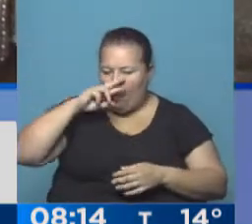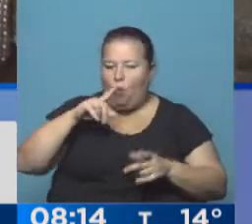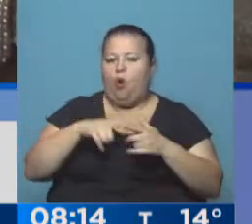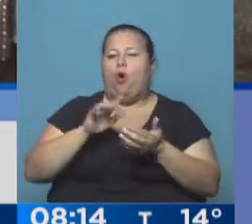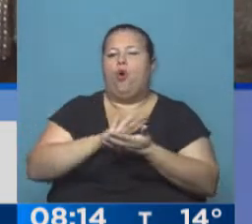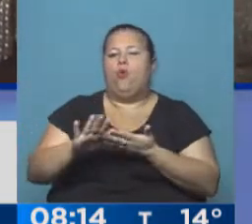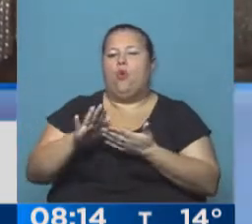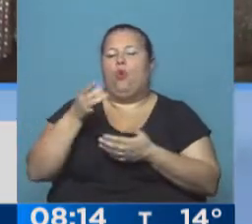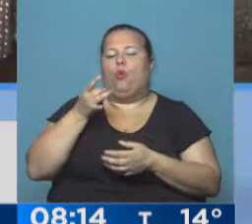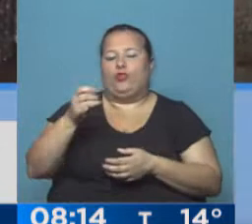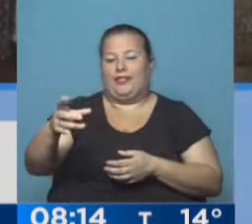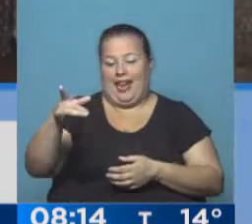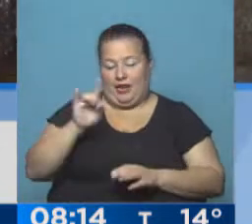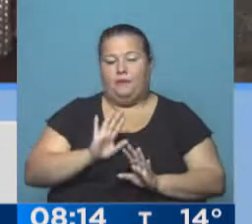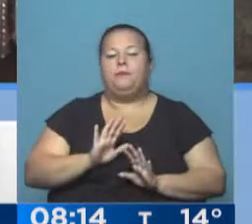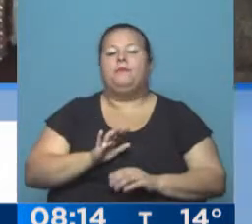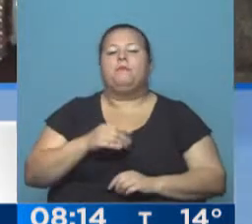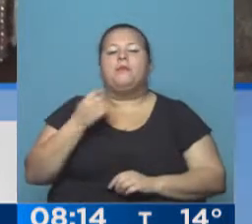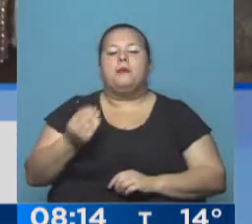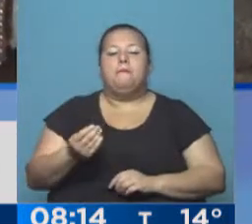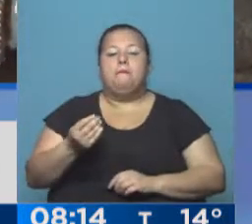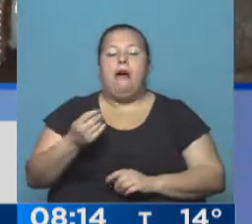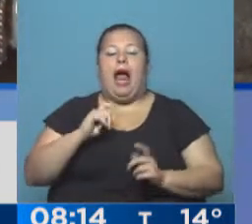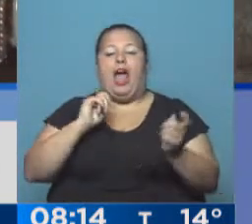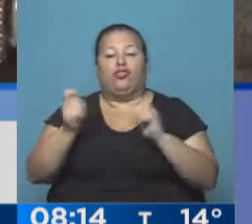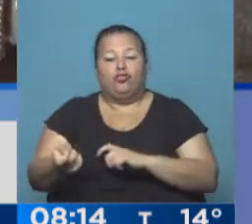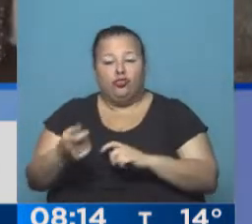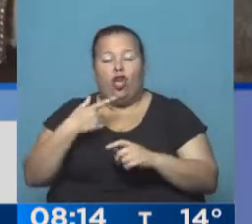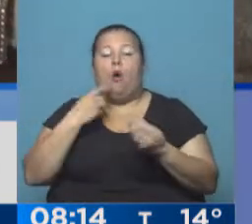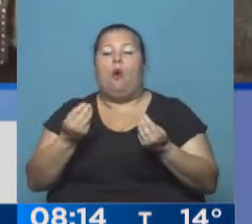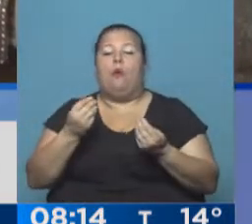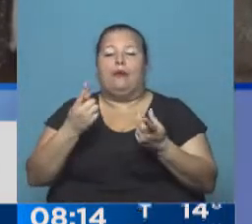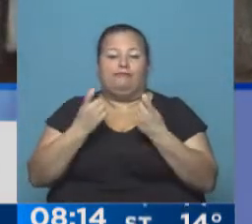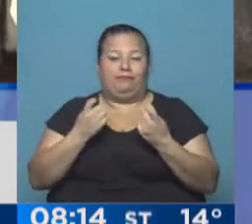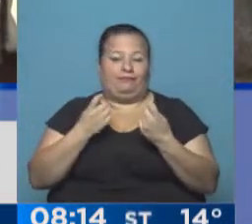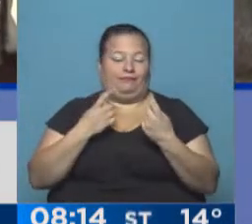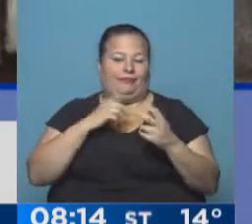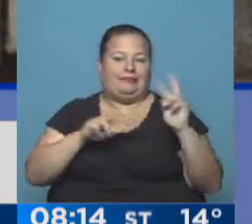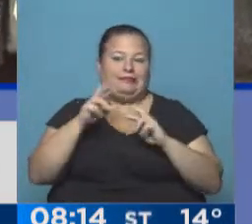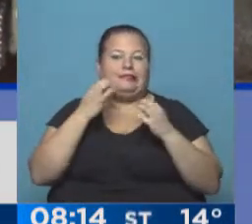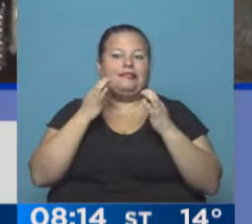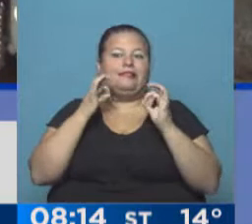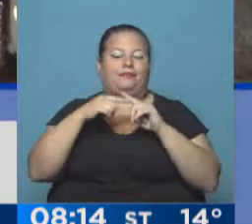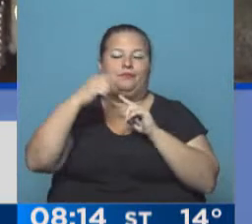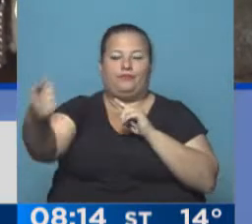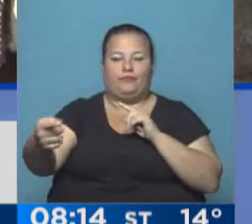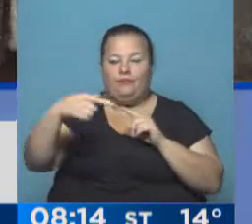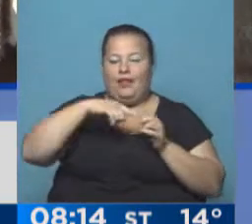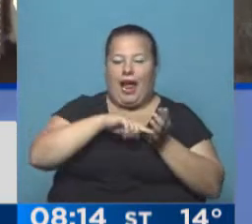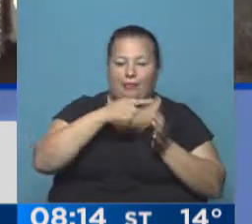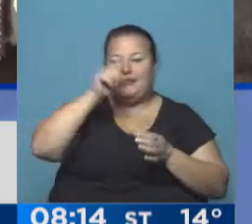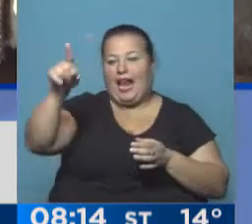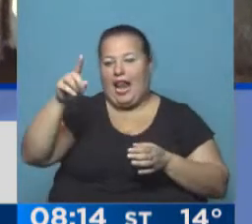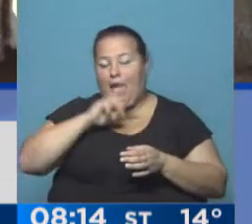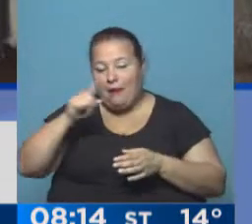el servicio ferroviario. Para poder suplir las necesidades de los que buscan unir estas dos ciudades,